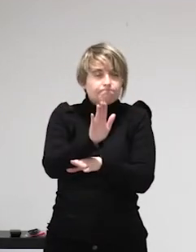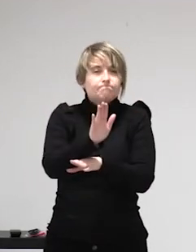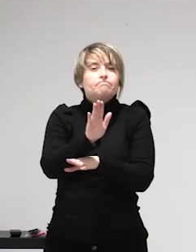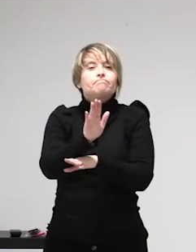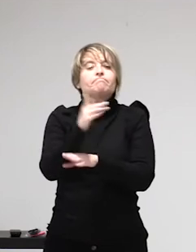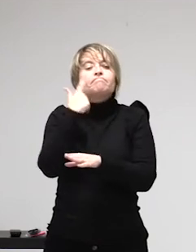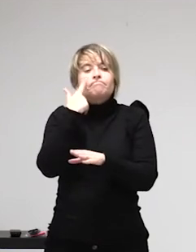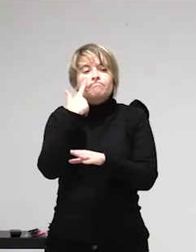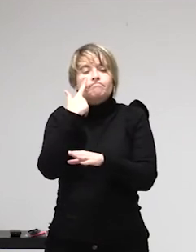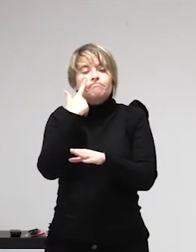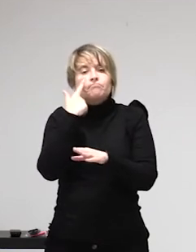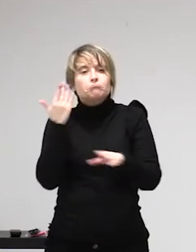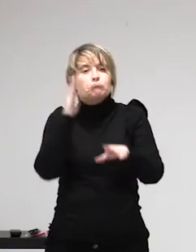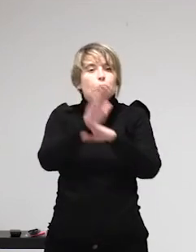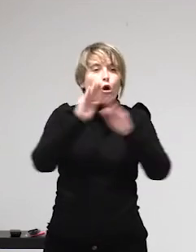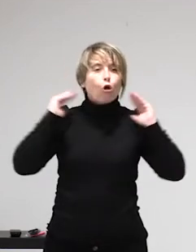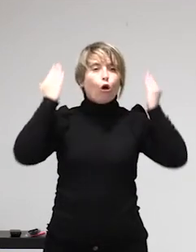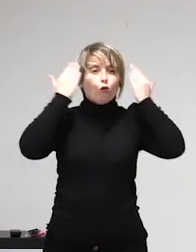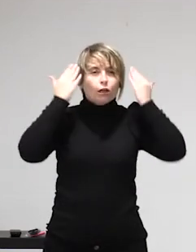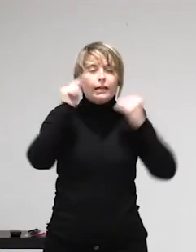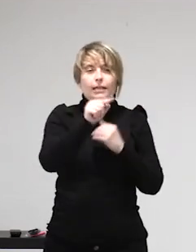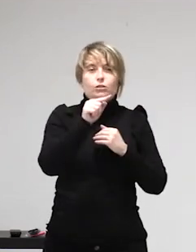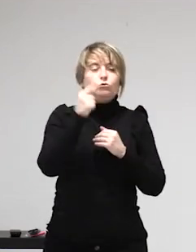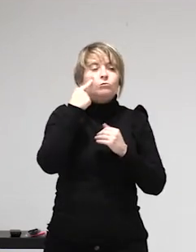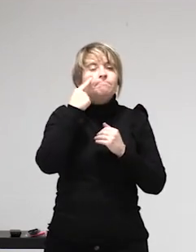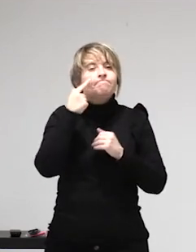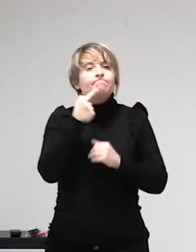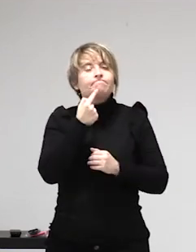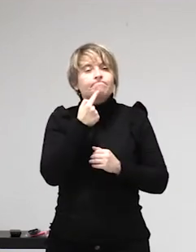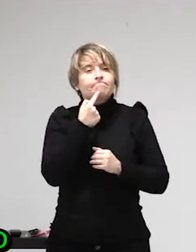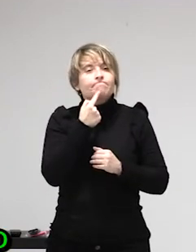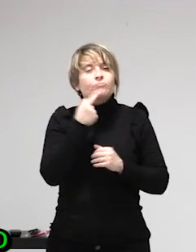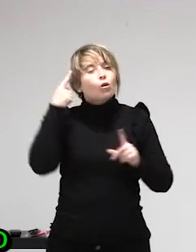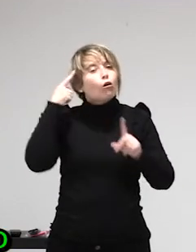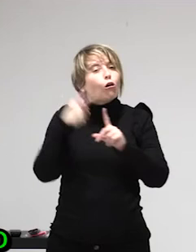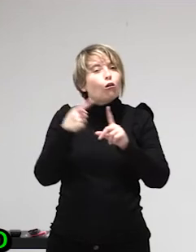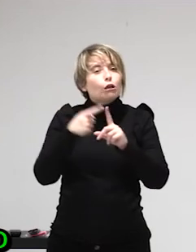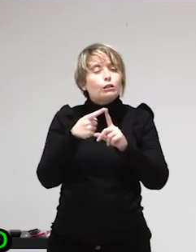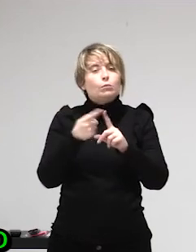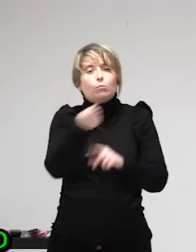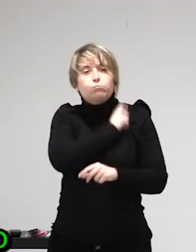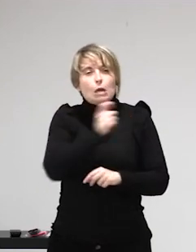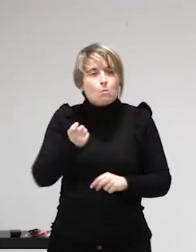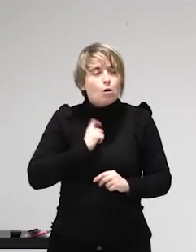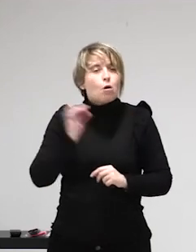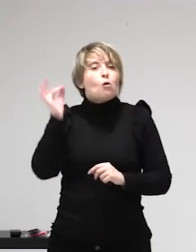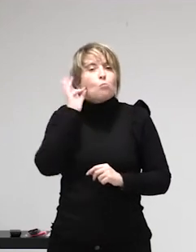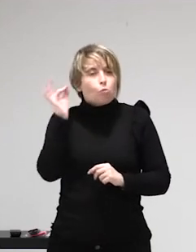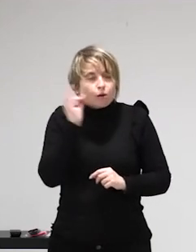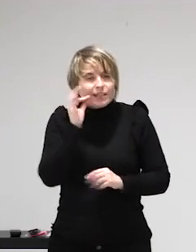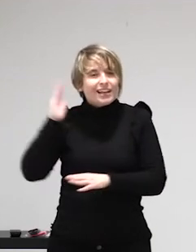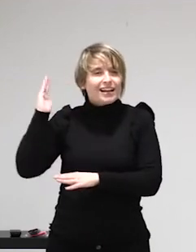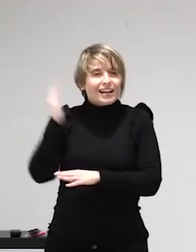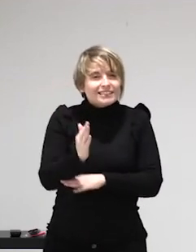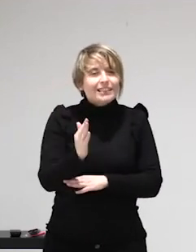El PSOE es un gran experto en este tipo de políticas Ahora hoy en día está presionando para que se apruebe